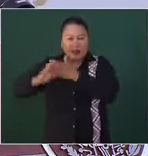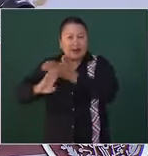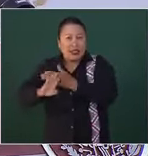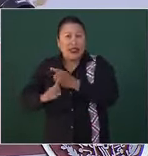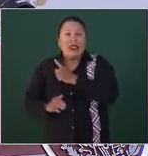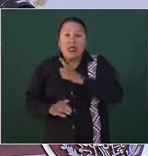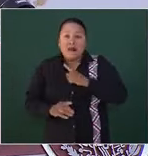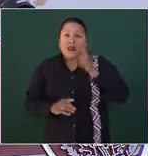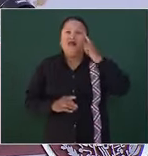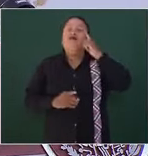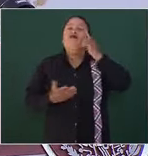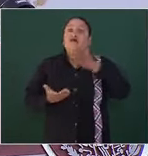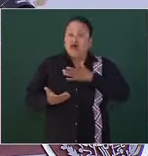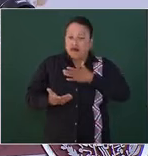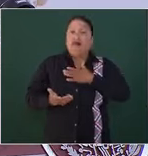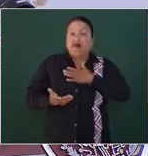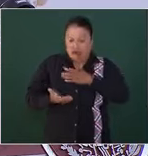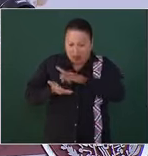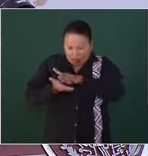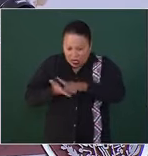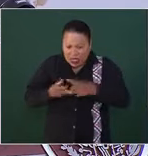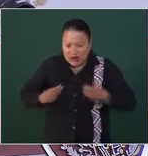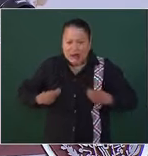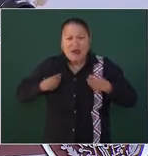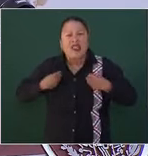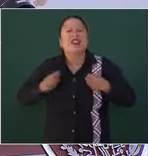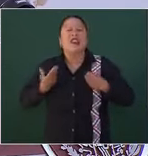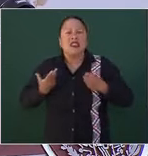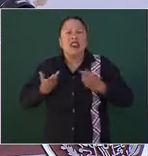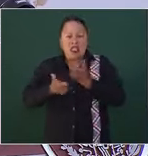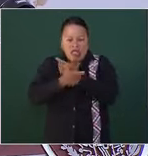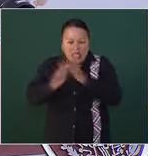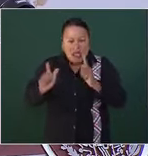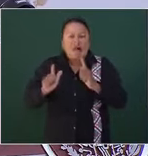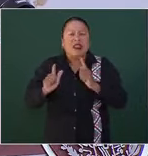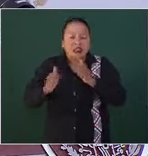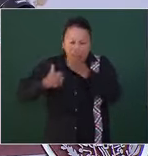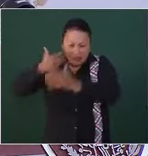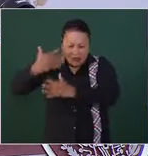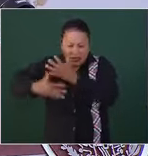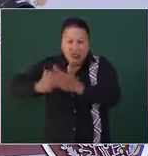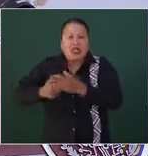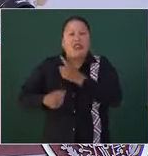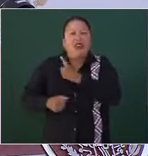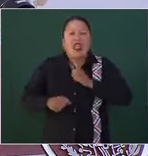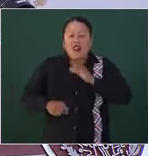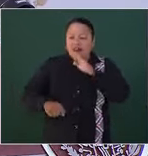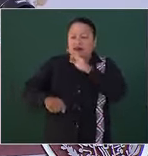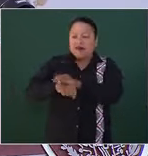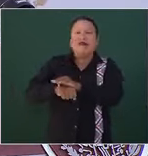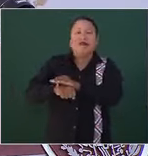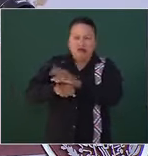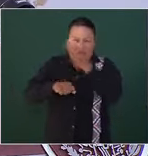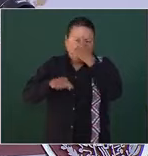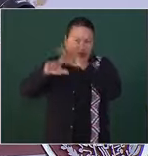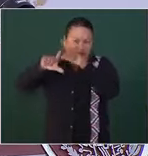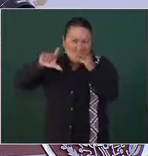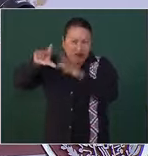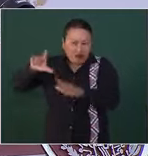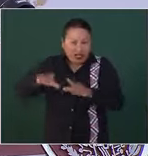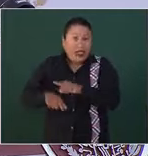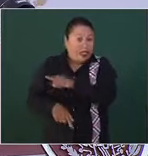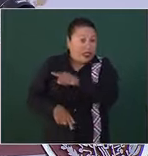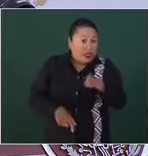el derecho a vivir vidas libres de violencia debe ser garantizado por el Estado mexicano. Las